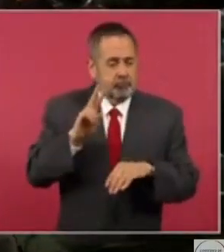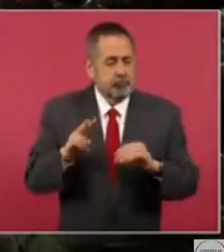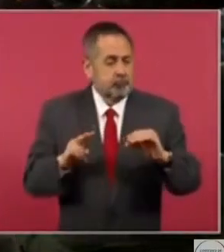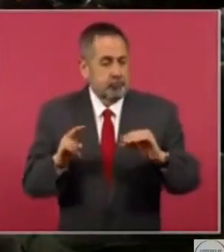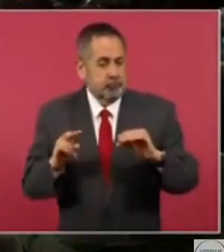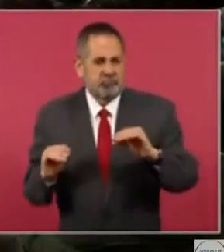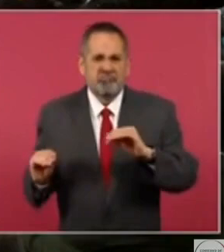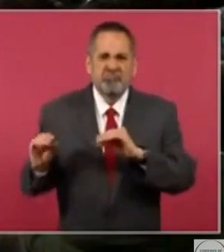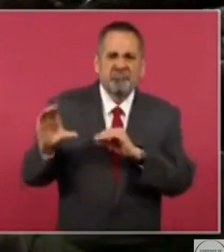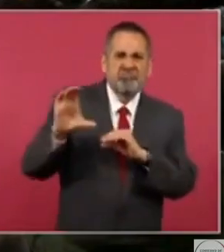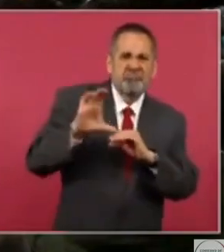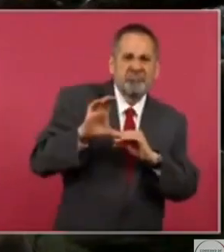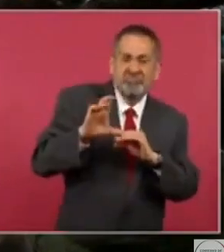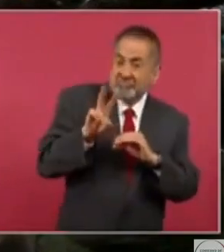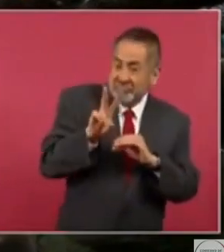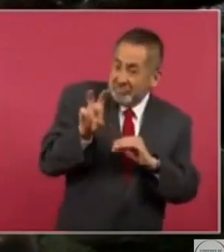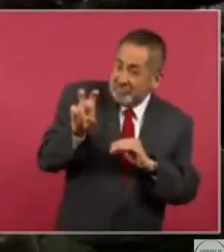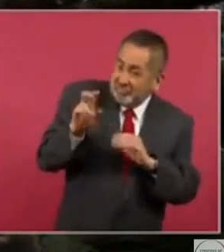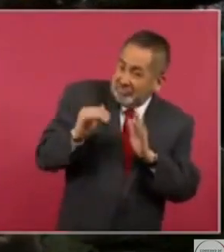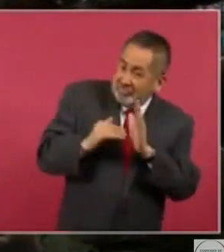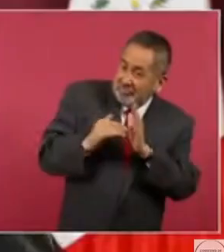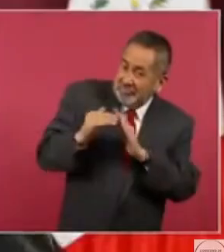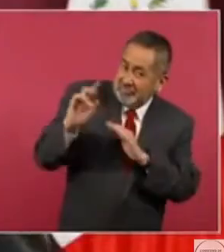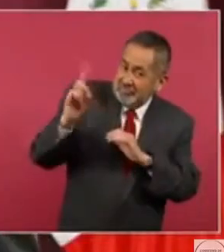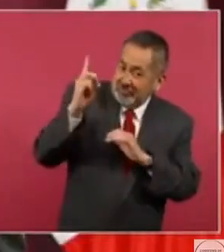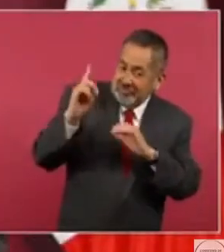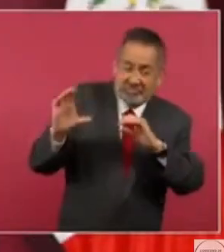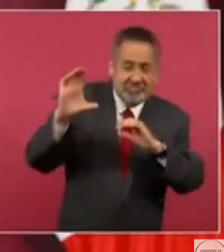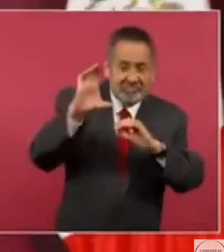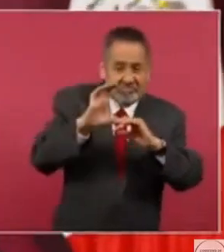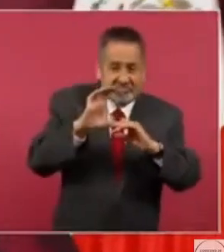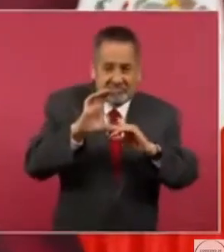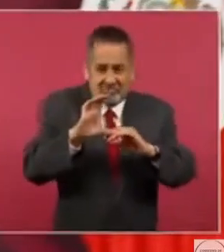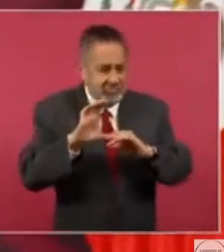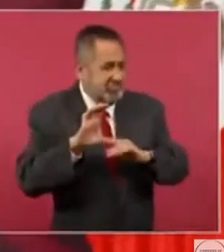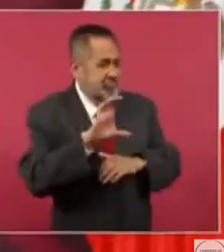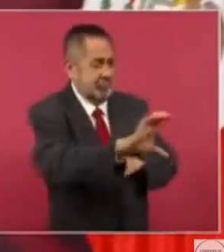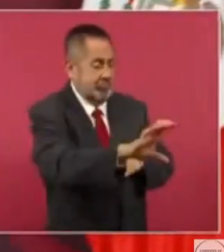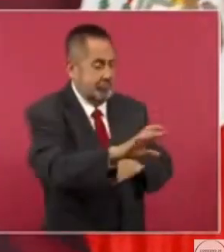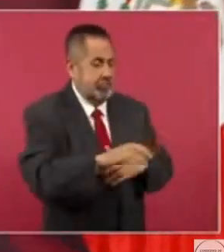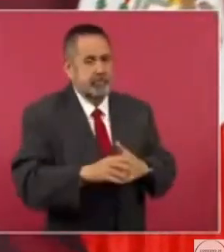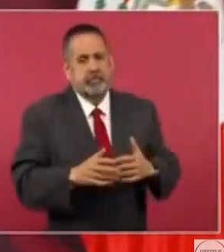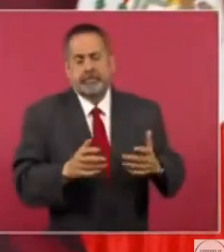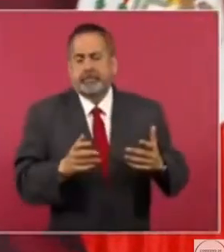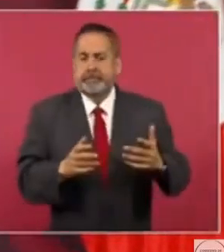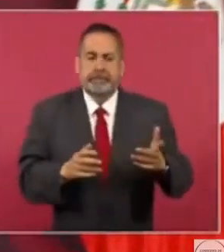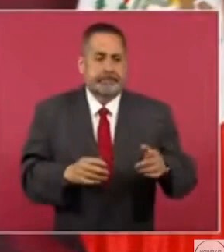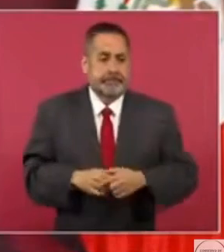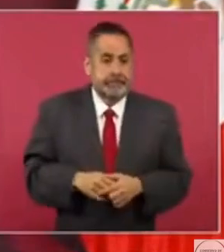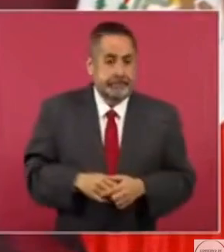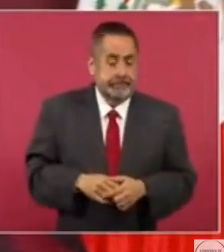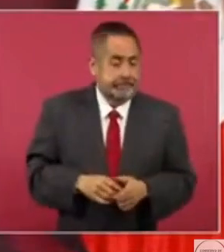planta. Entonces, el señor que participó